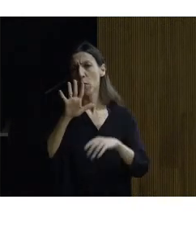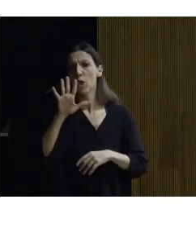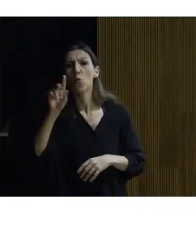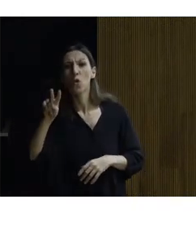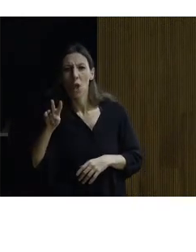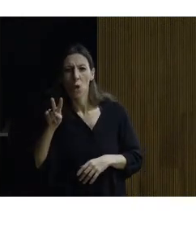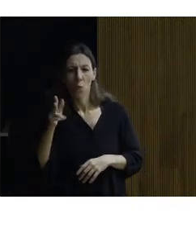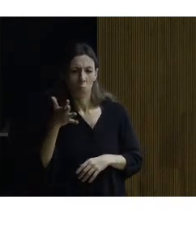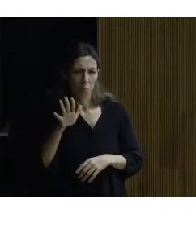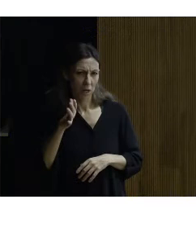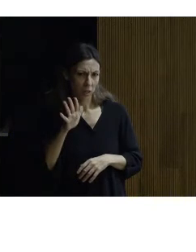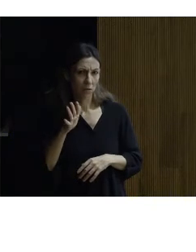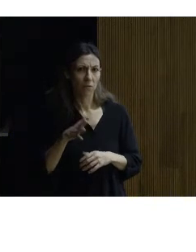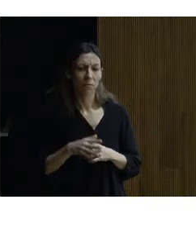exactos